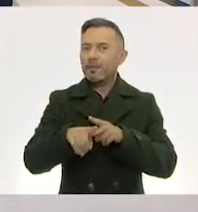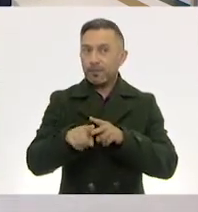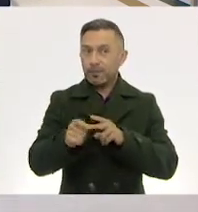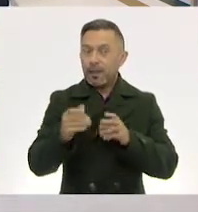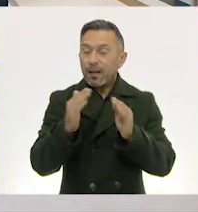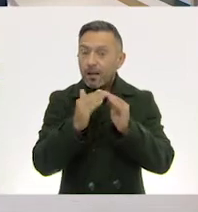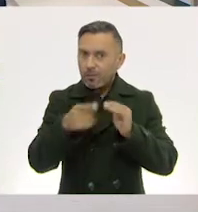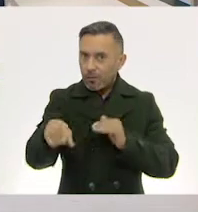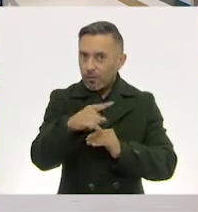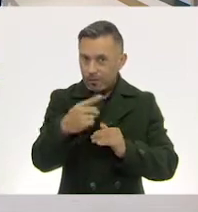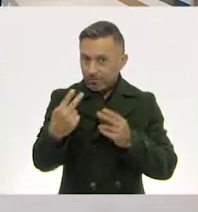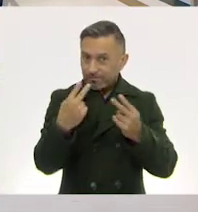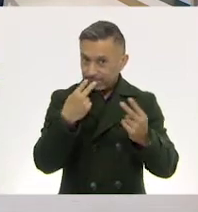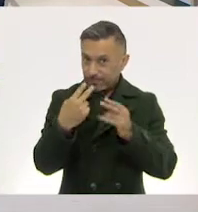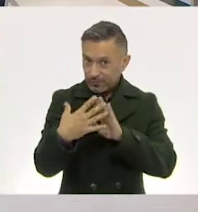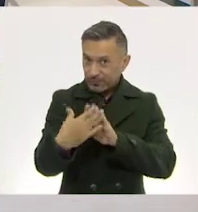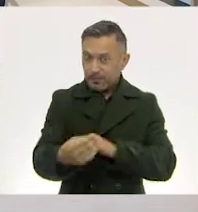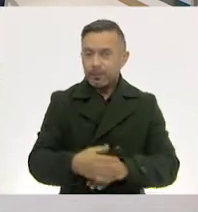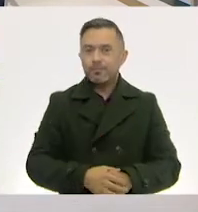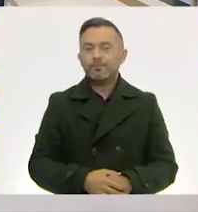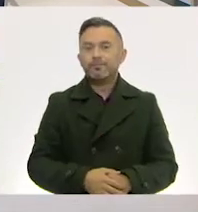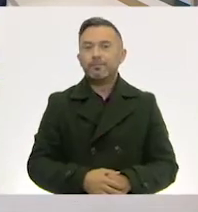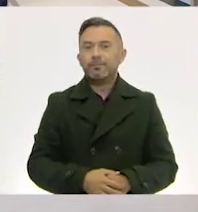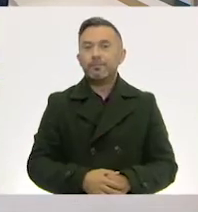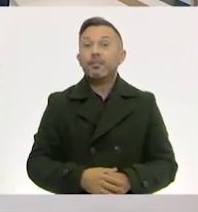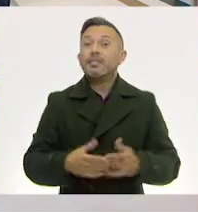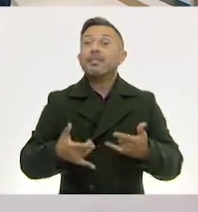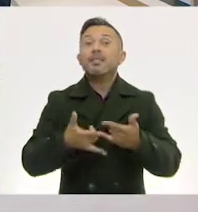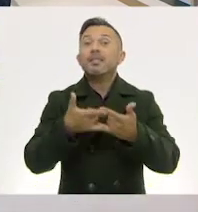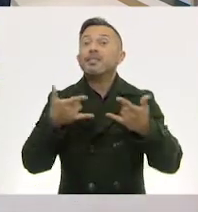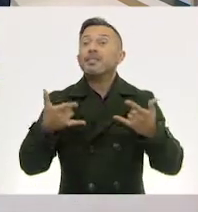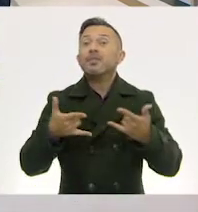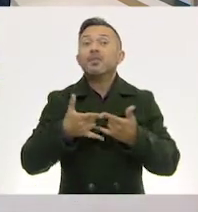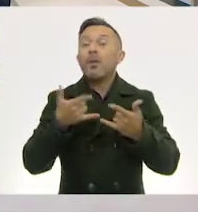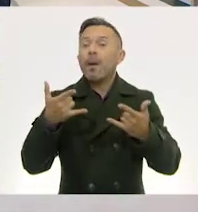háganlo con nosotros. Historia de un papel.